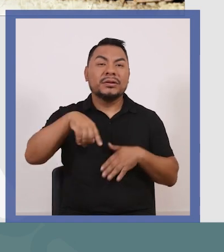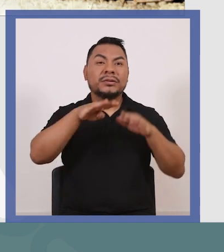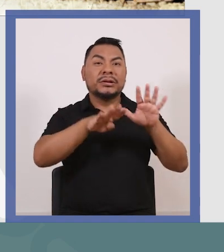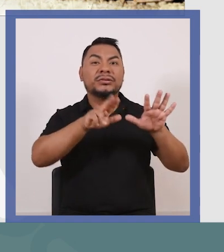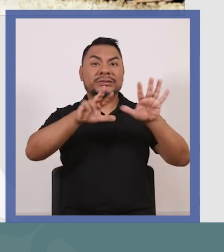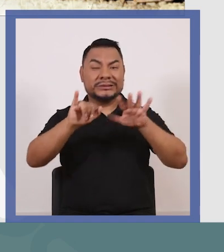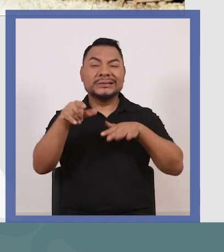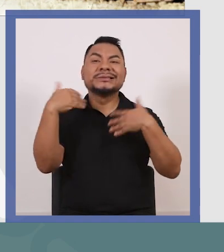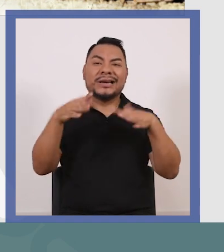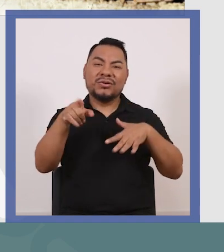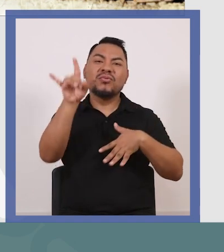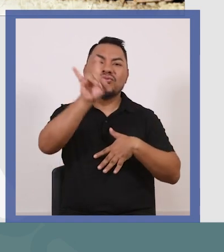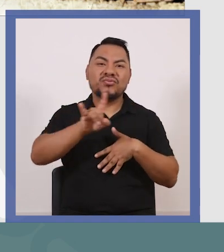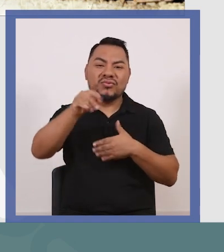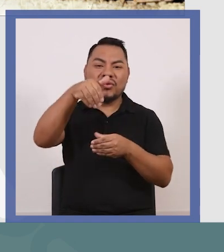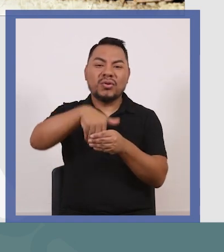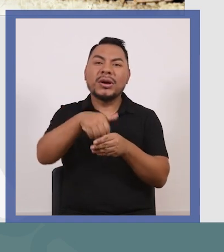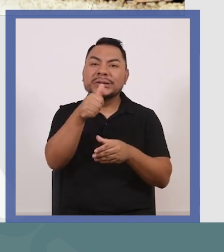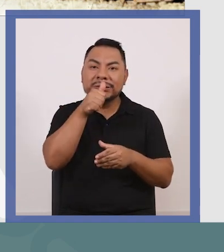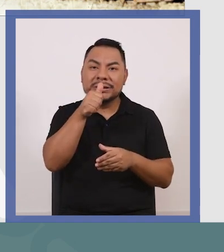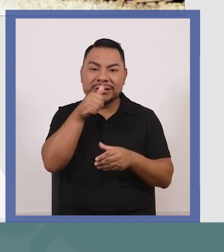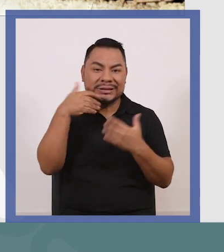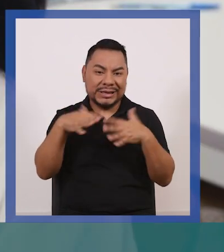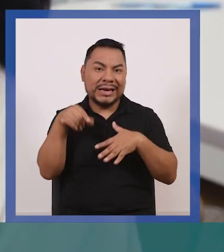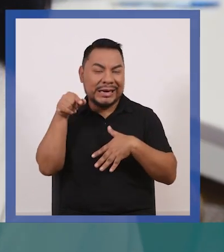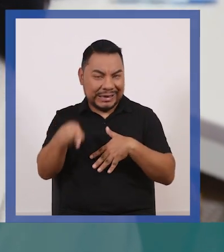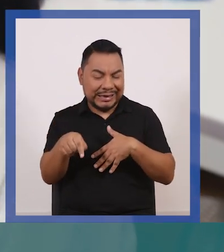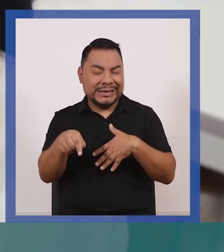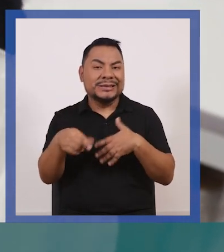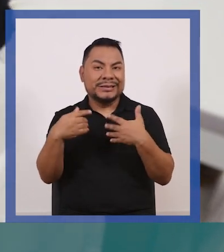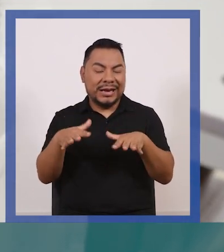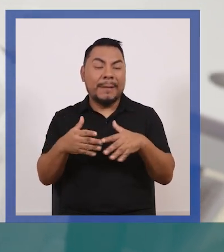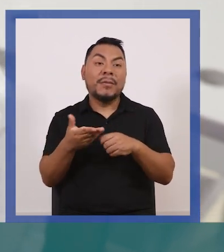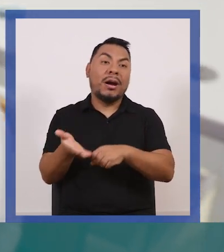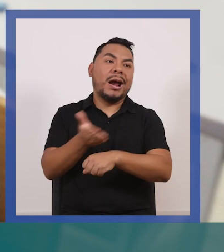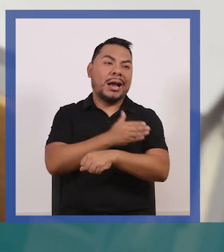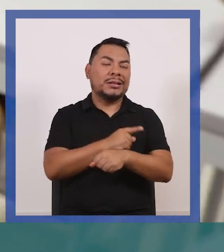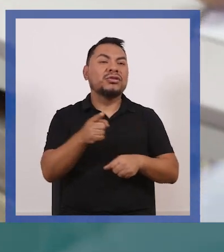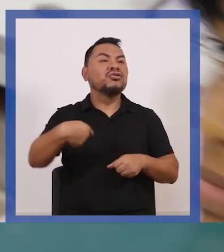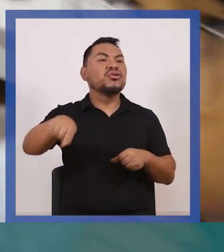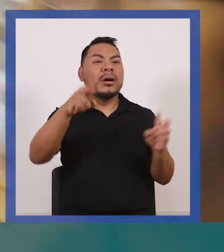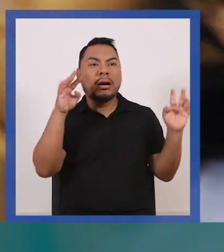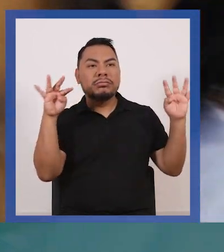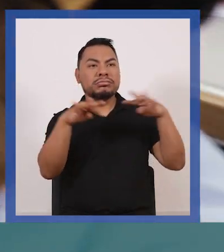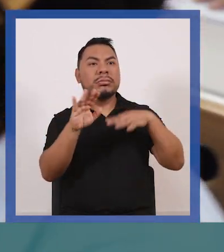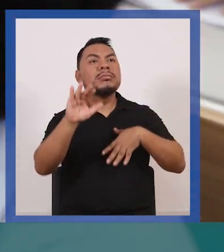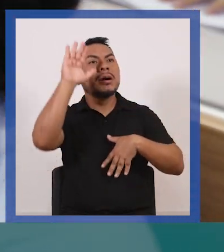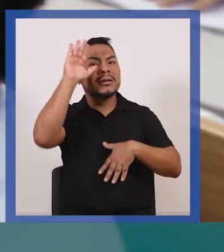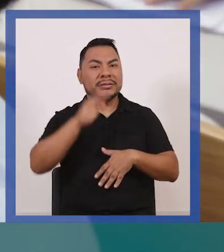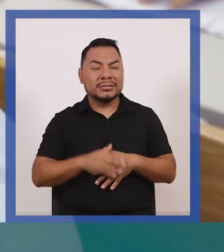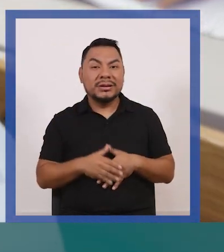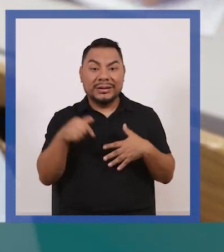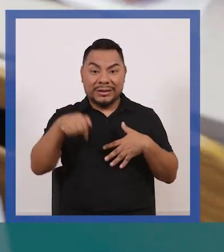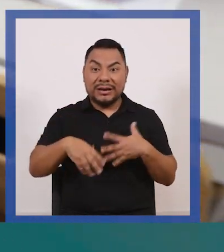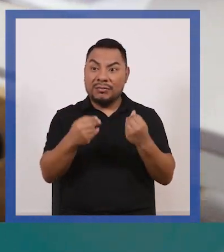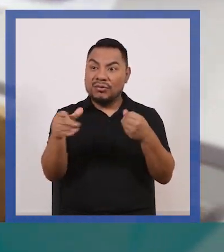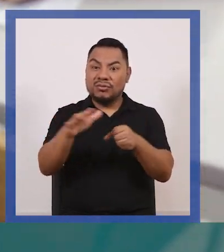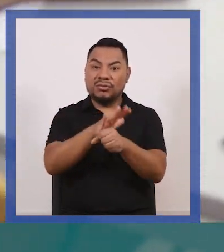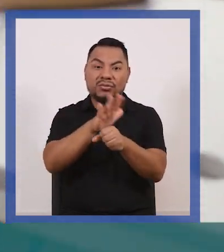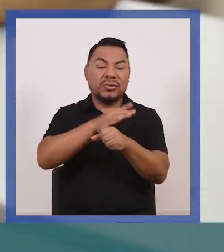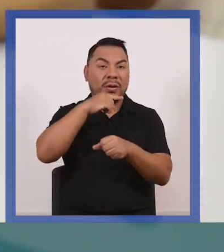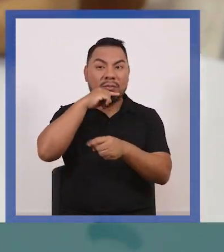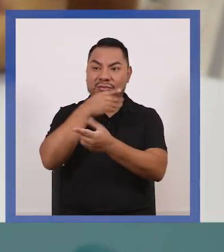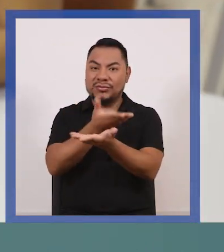establecimos por primera vez la utilización del voto secreto. De hecho, estamos frente a un salón rubí lleno de mujeres.